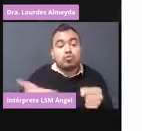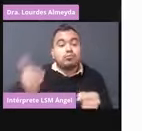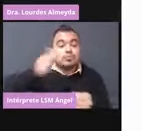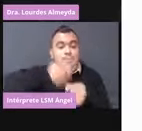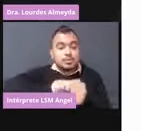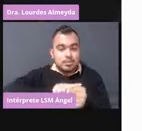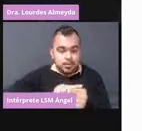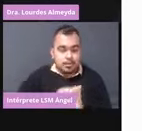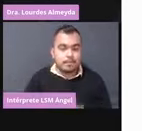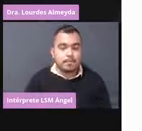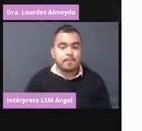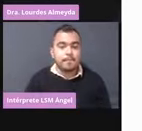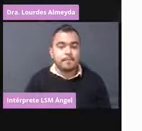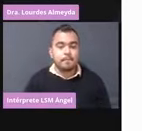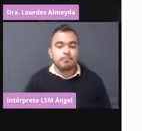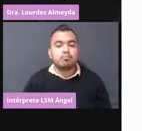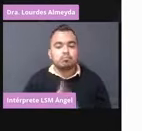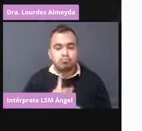La próxima.